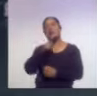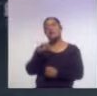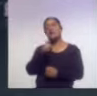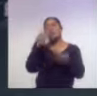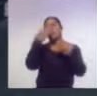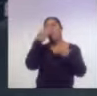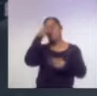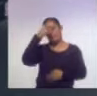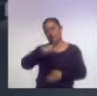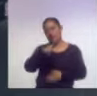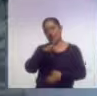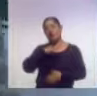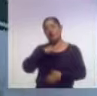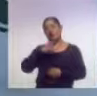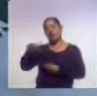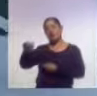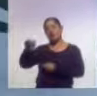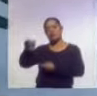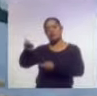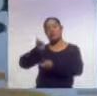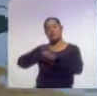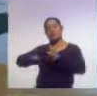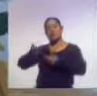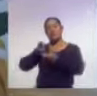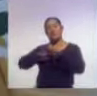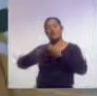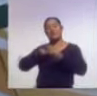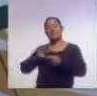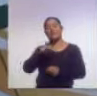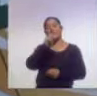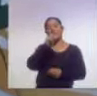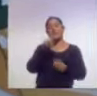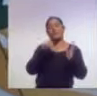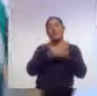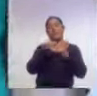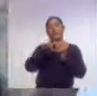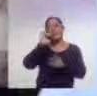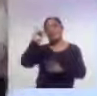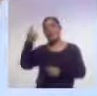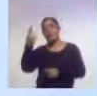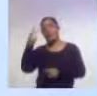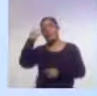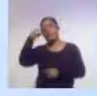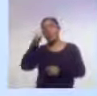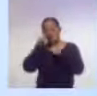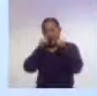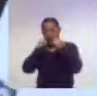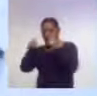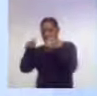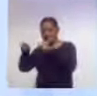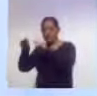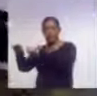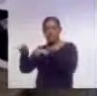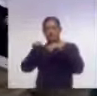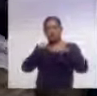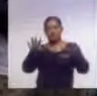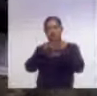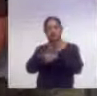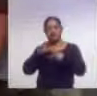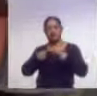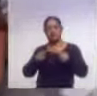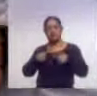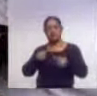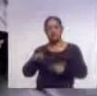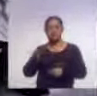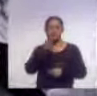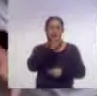Desarrollo un crédito por 20 millones de dólares para dar atención al flujo de migrantes que llegan al país a través de la frontera sur. El funcionario